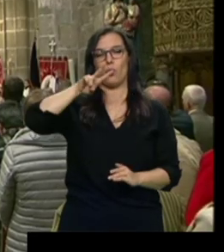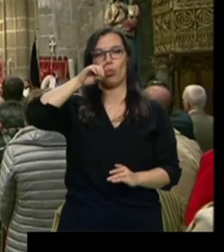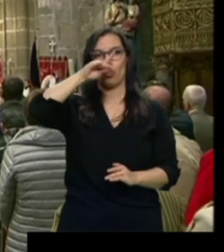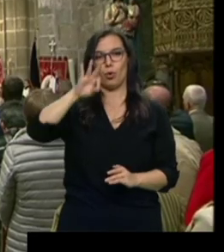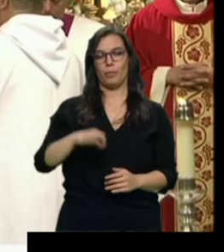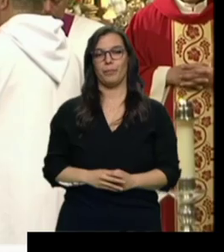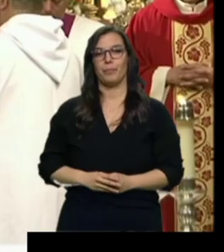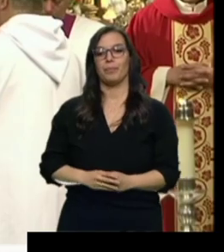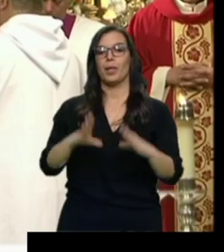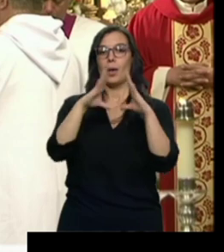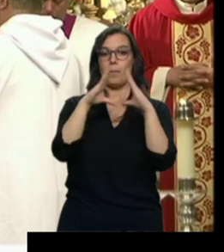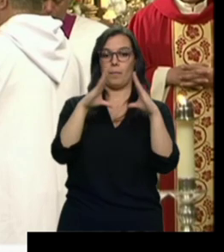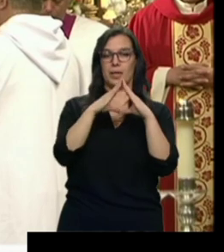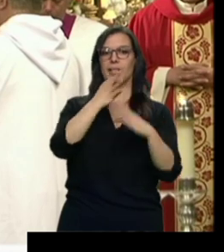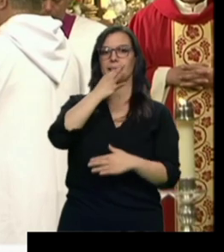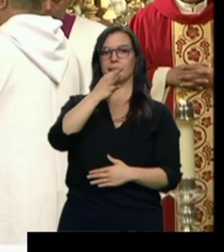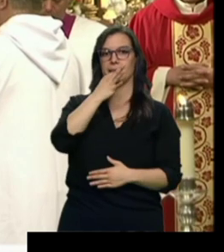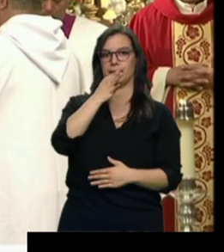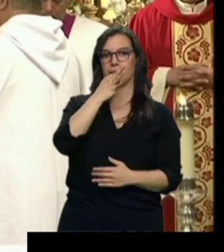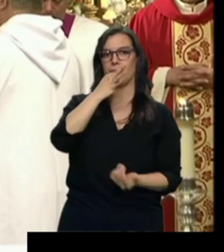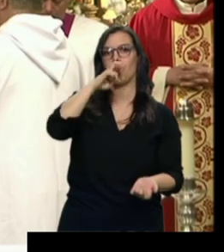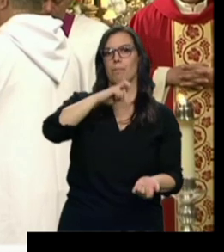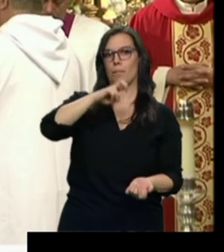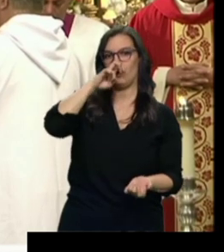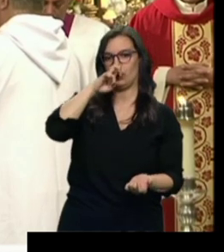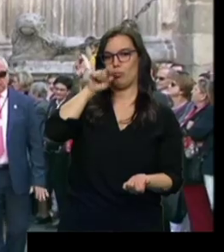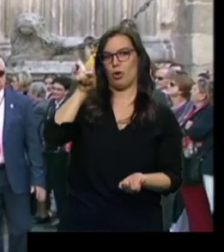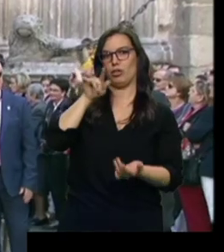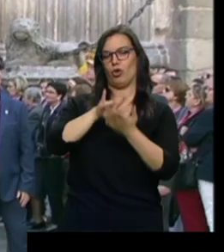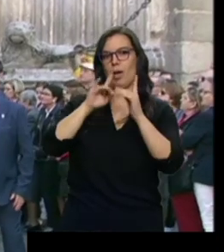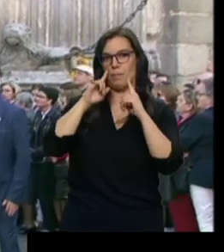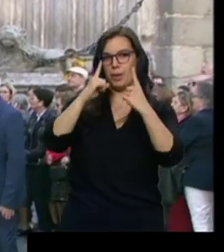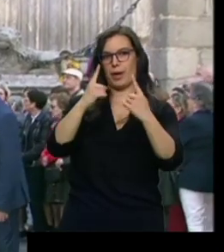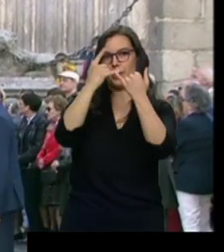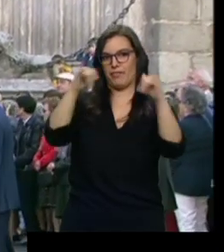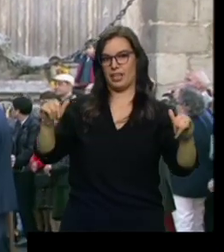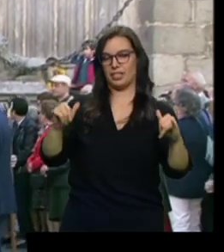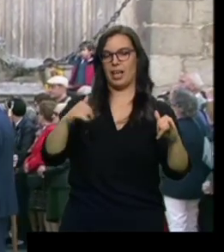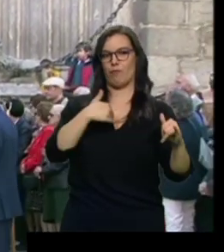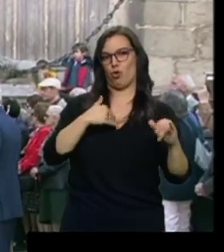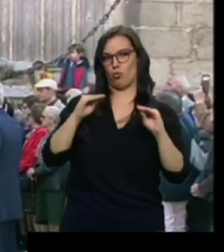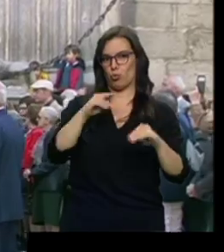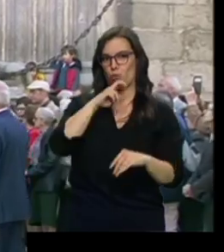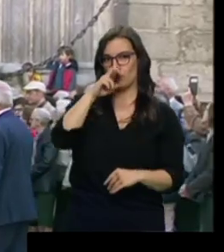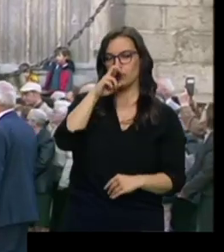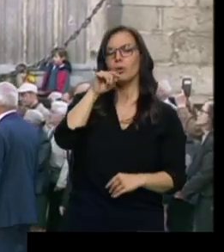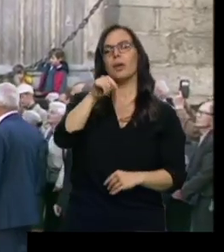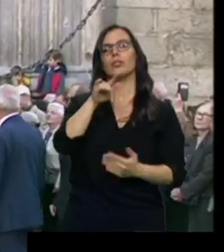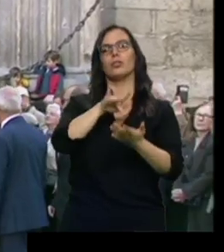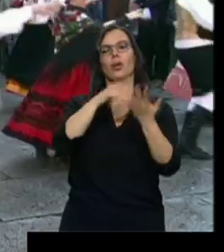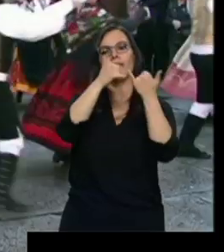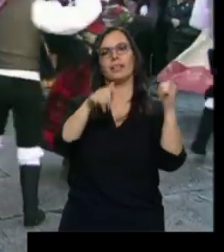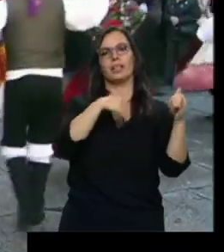Después de la Eucaristía, oficiada por José María Giltamayo, que es el primer 2 de mayo que vive como obispo de Ávila, la ciudad celebra así la